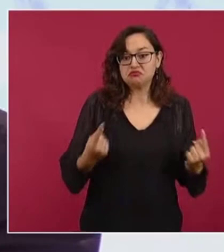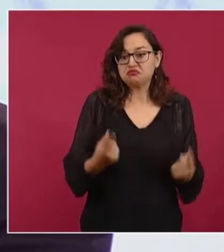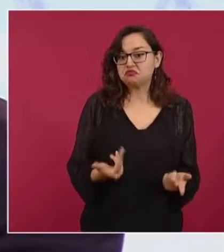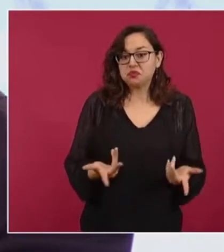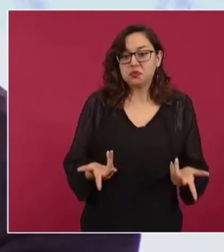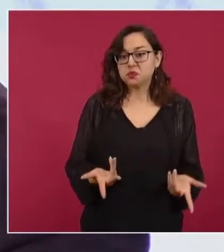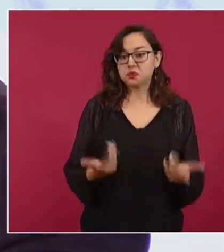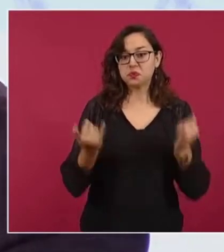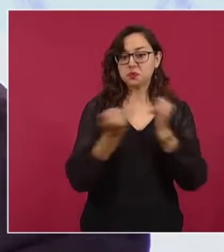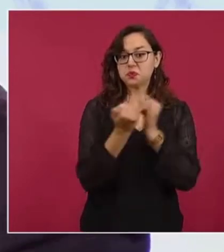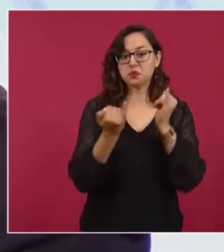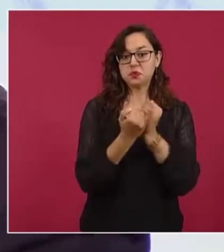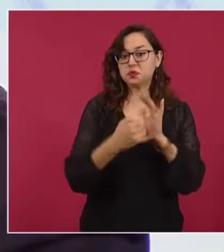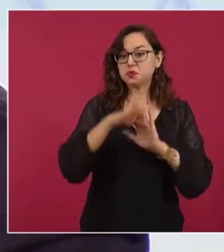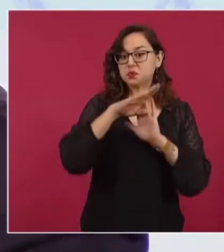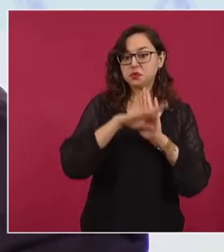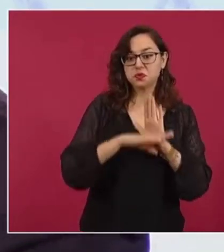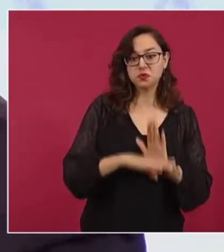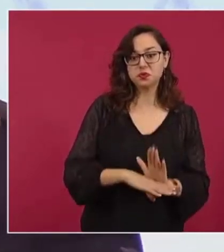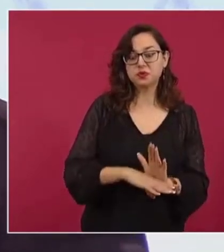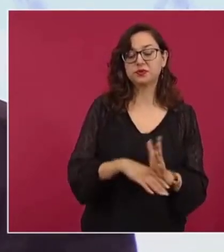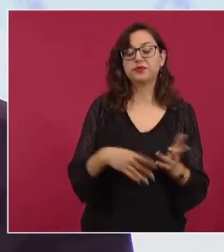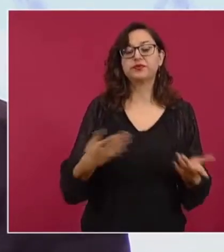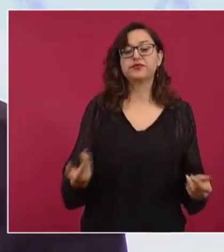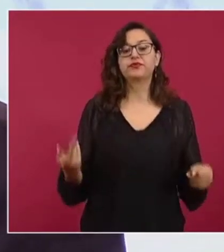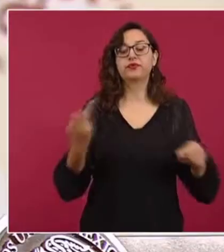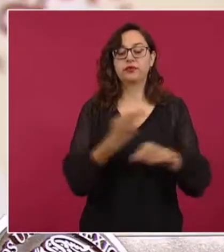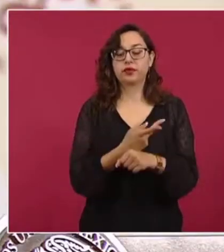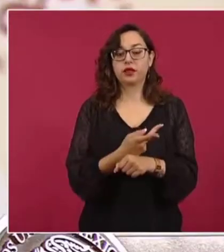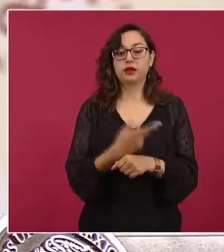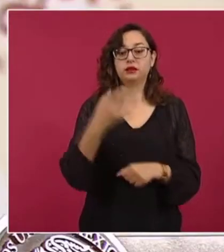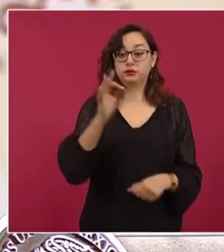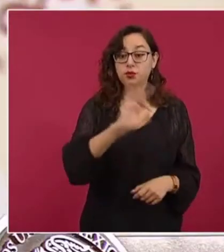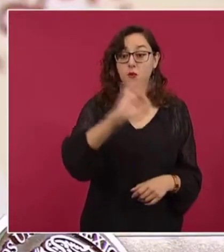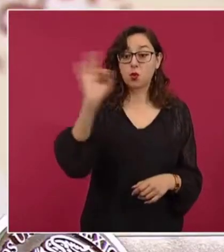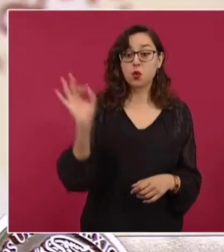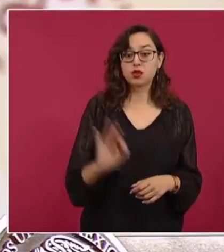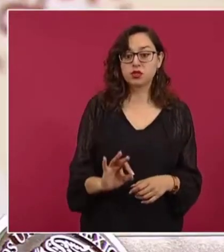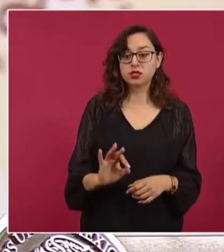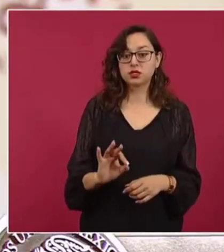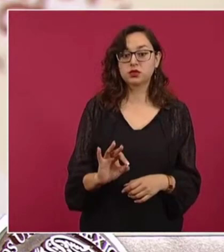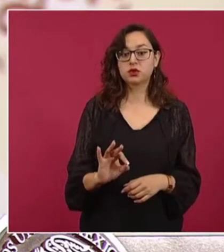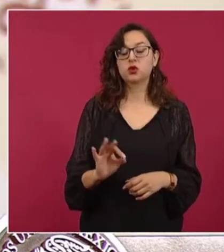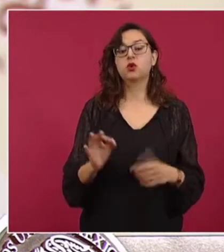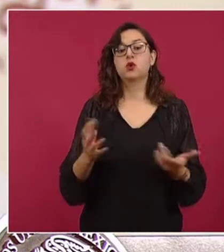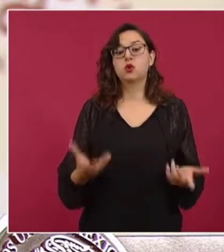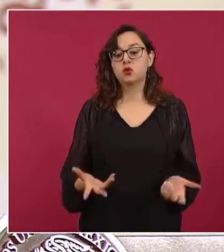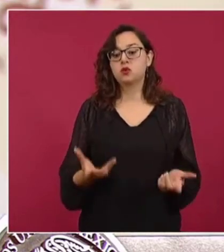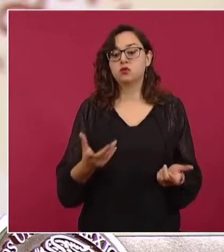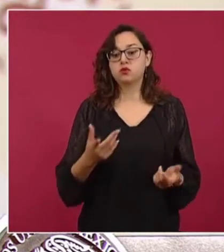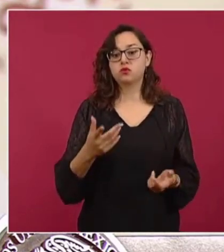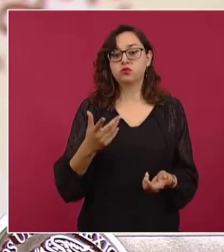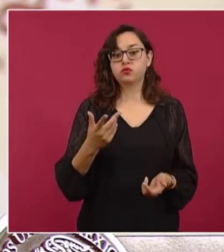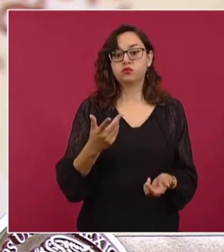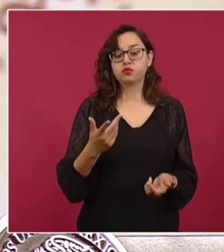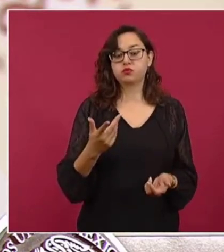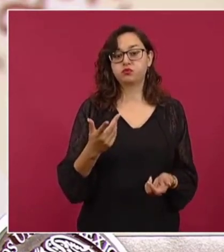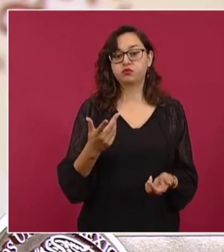edad. Y, en particular, el porcentaje de casos de COVID en la población